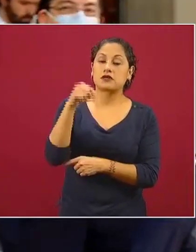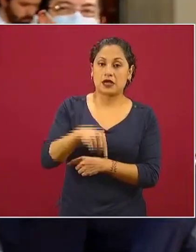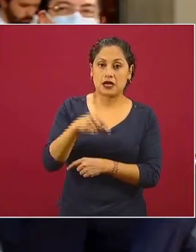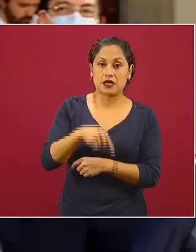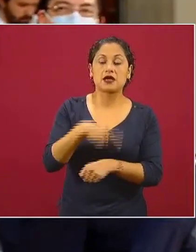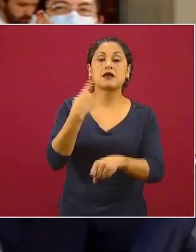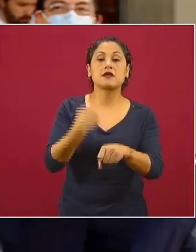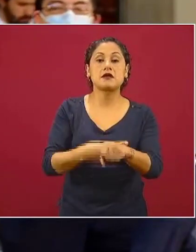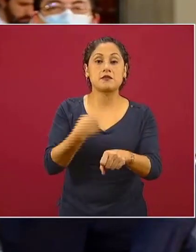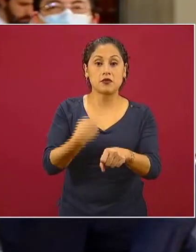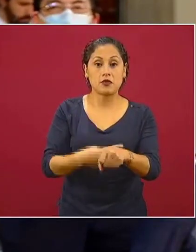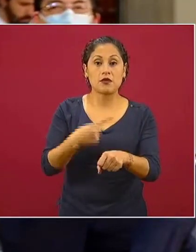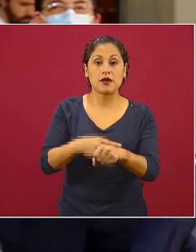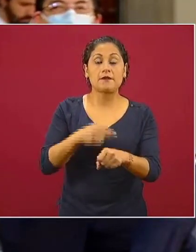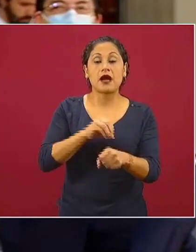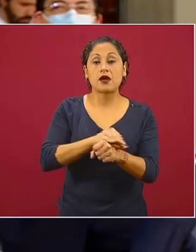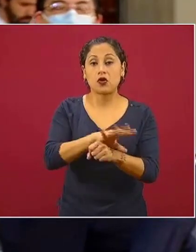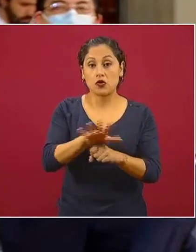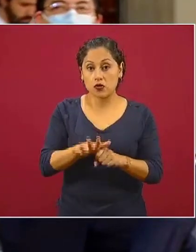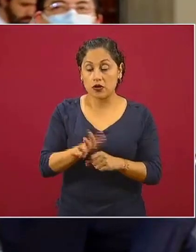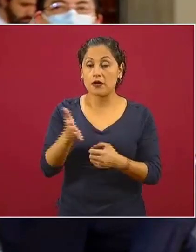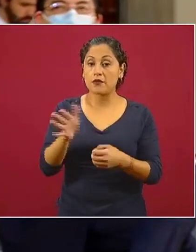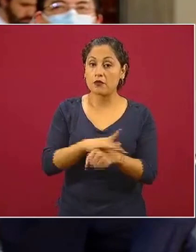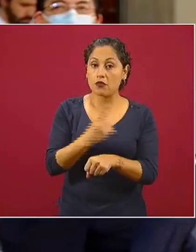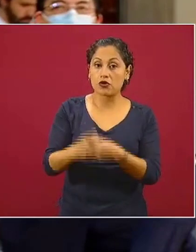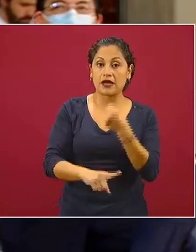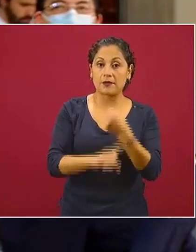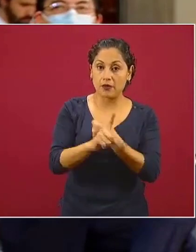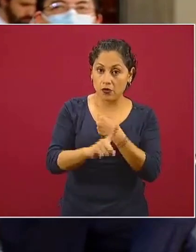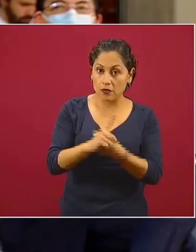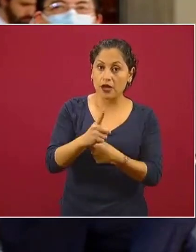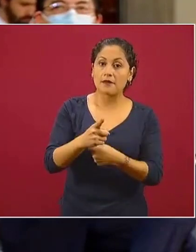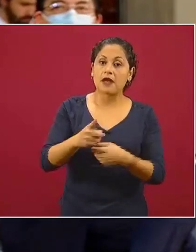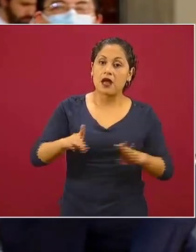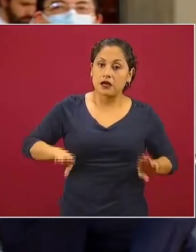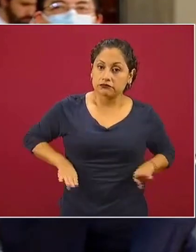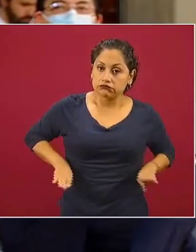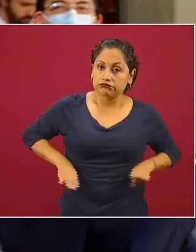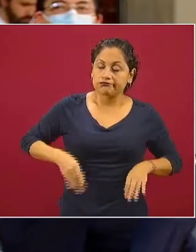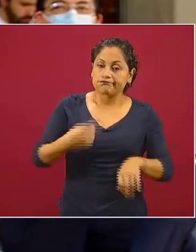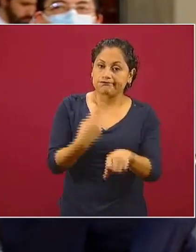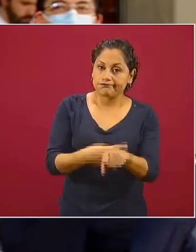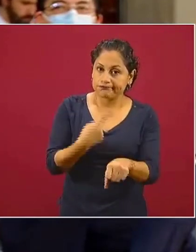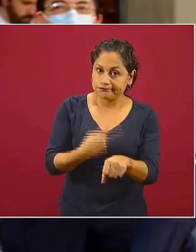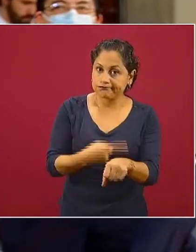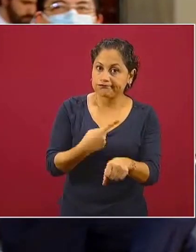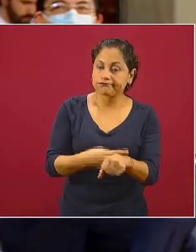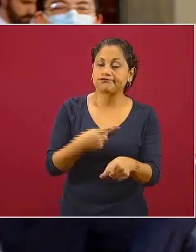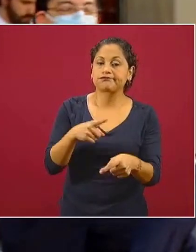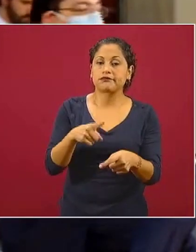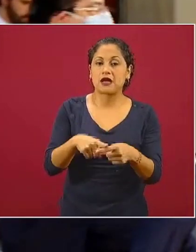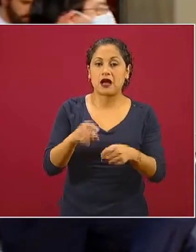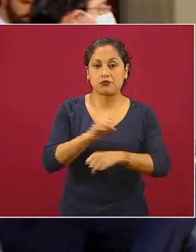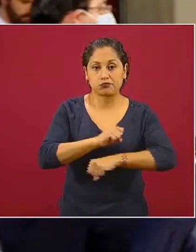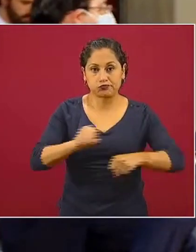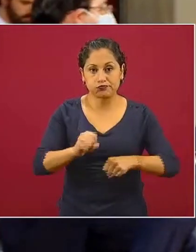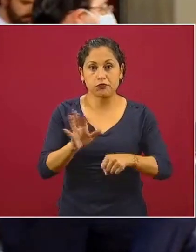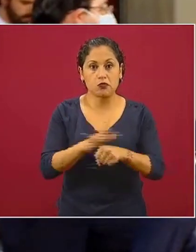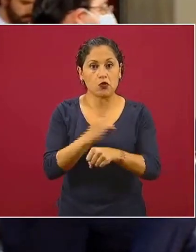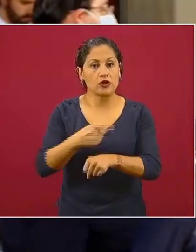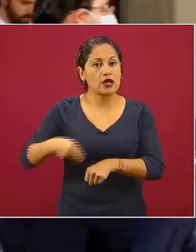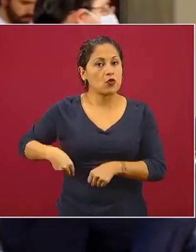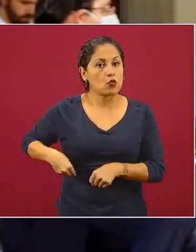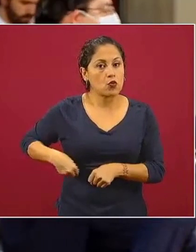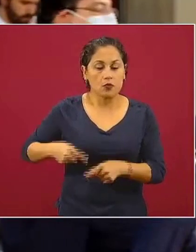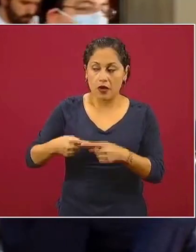viene y está afectando básicamente a personas que tienen problemas de diabetes obesidad por la cuestión de la mala alimentación que se ha dado de los mexicanos en los últimos